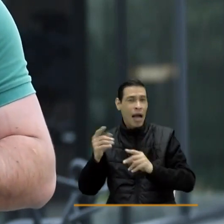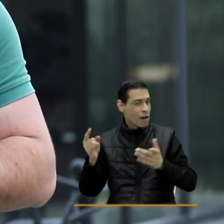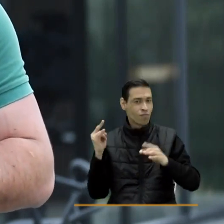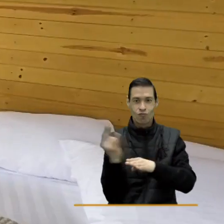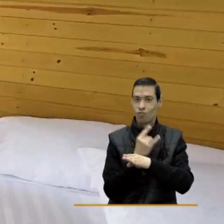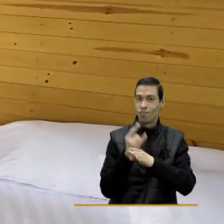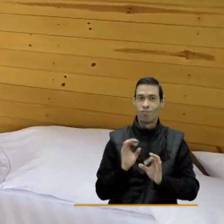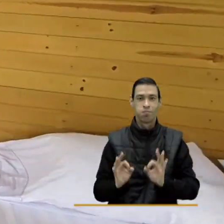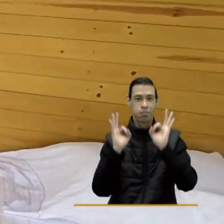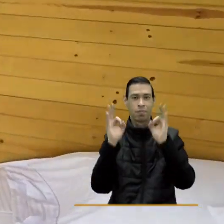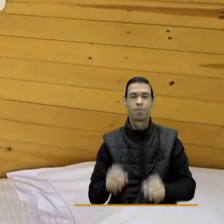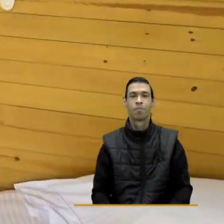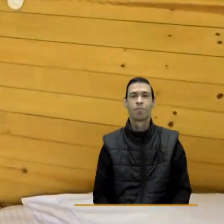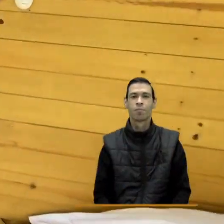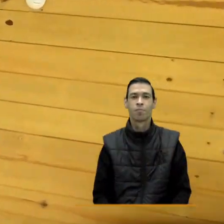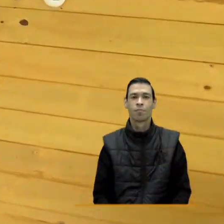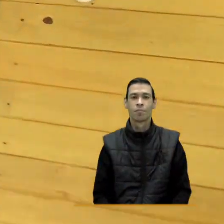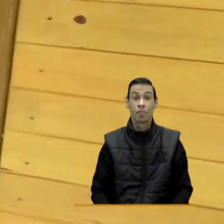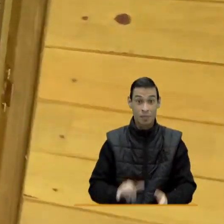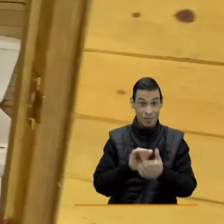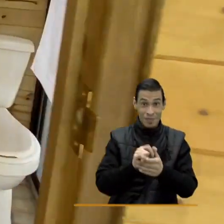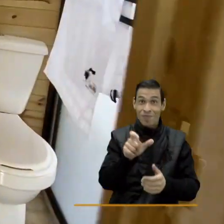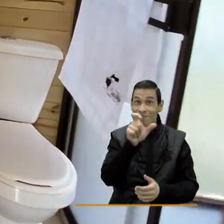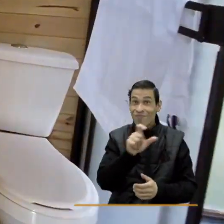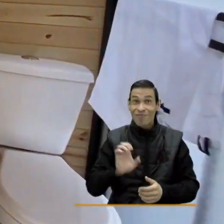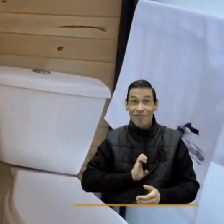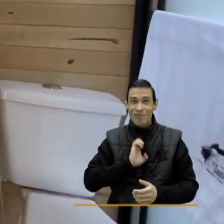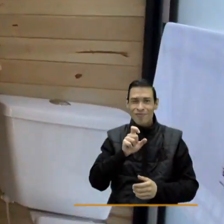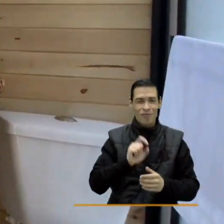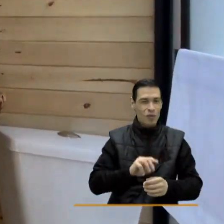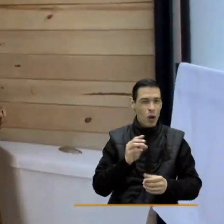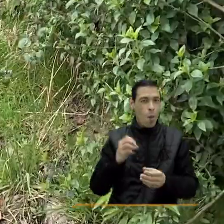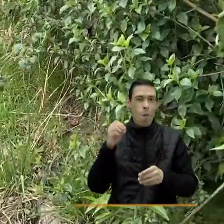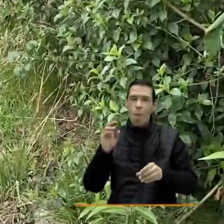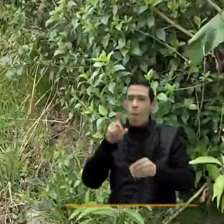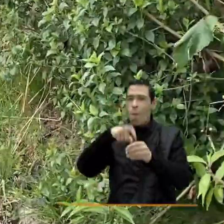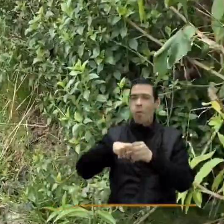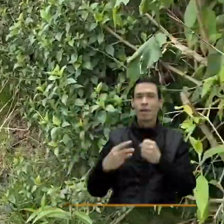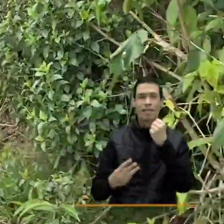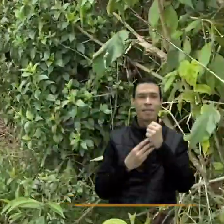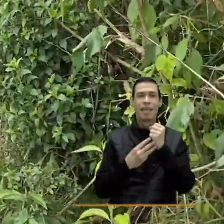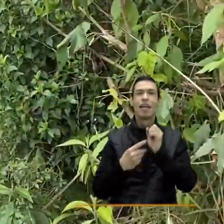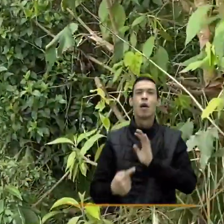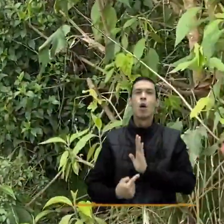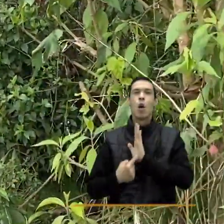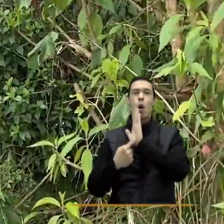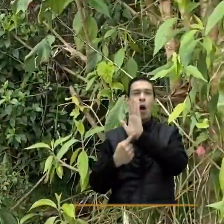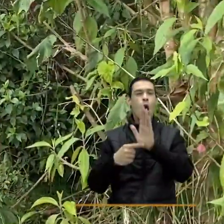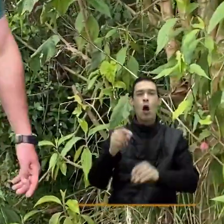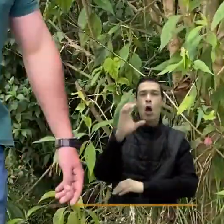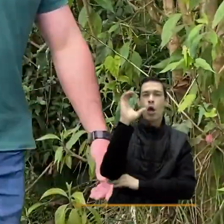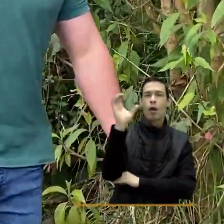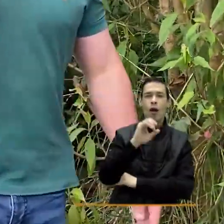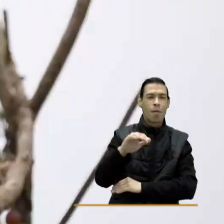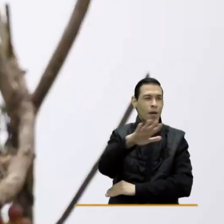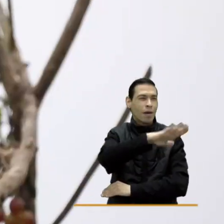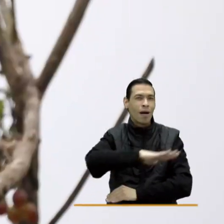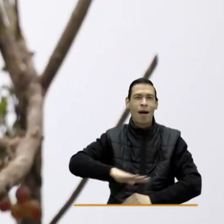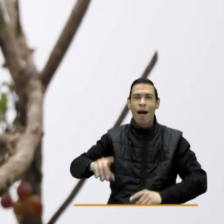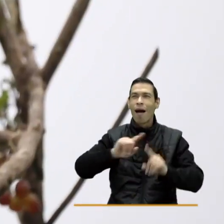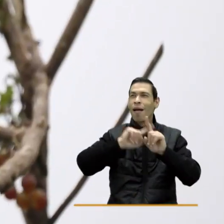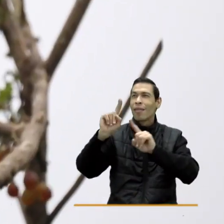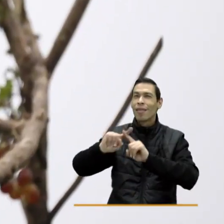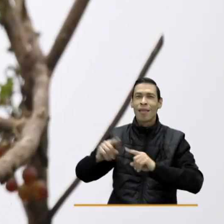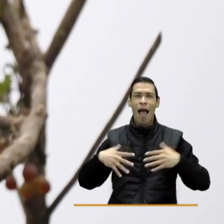ya utilizarlas. Es así que este emprendedor con sello SENA viene marcando la diferencia y mostrando las bondades de un país biodiverso